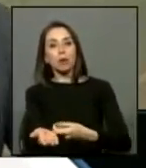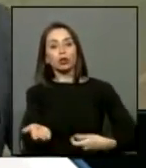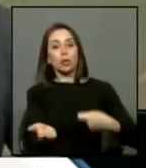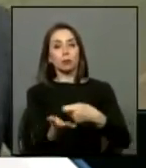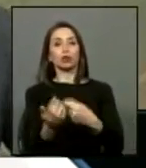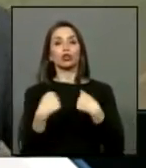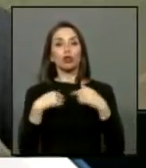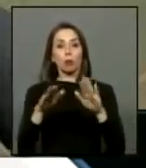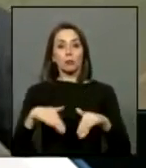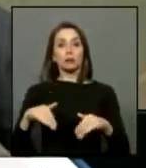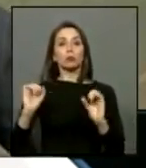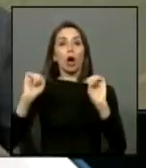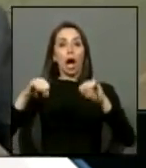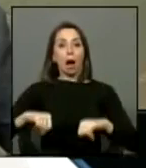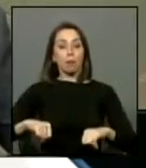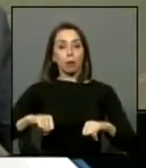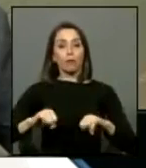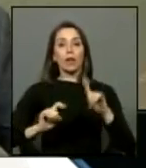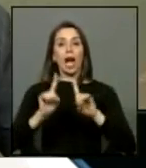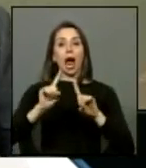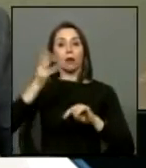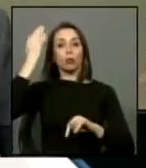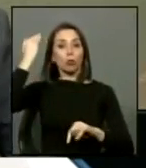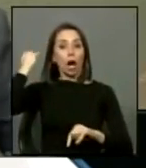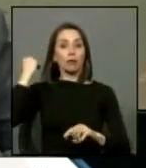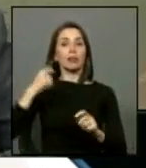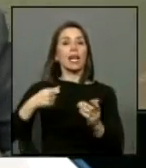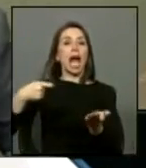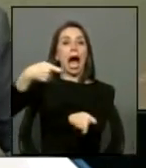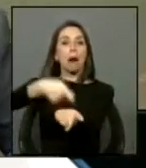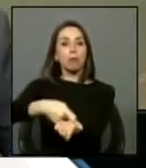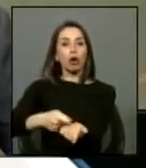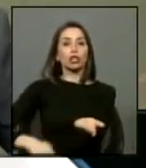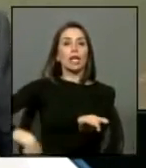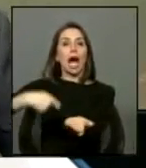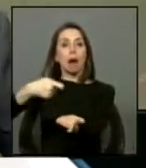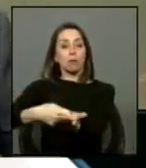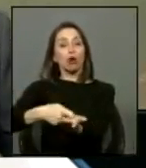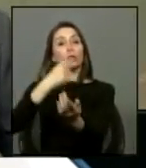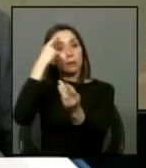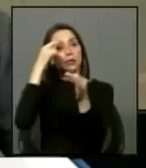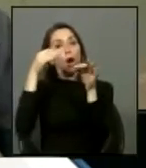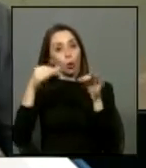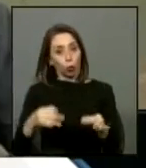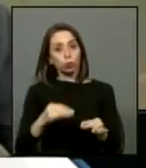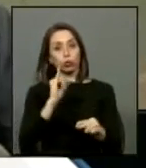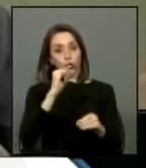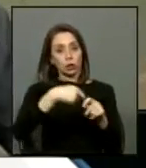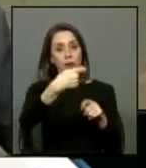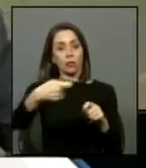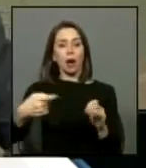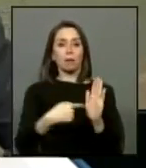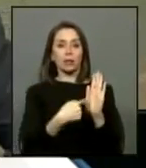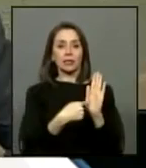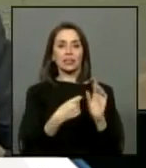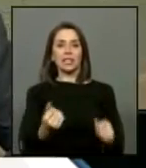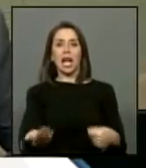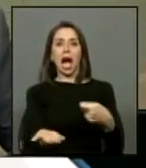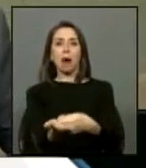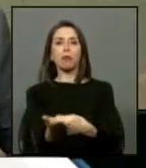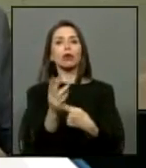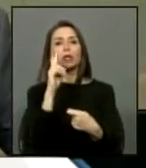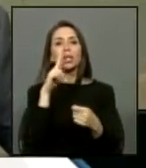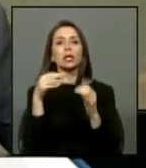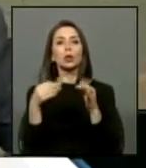yo mismo he aprobado algunos aportes en el pasado porque lo he considerado justo pero este aporte lo considero sumamente